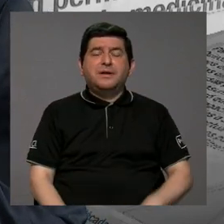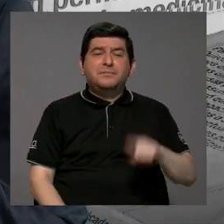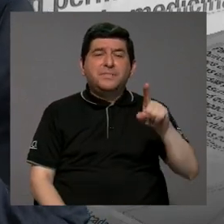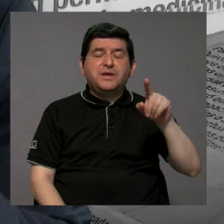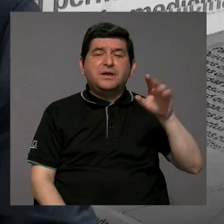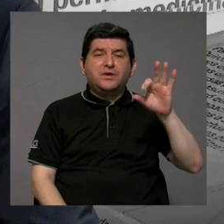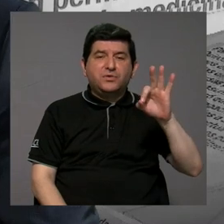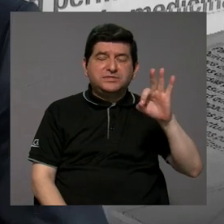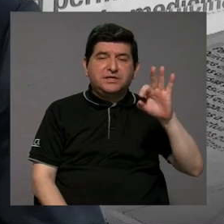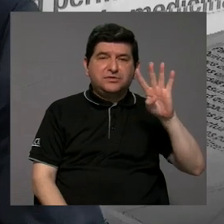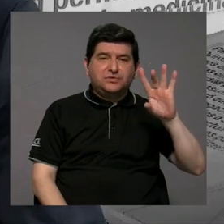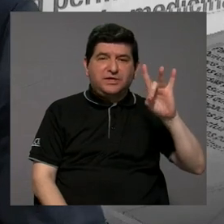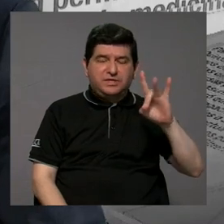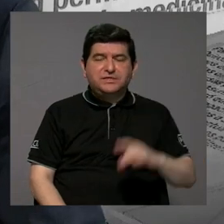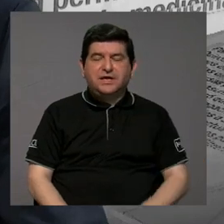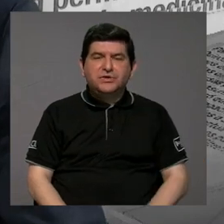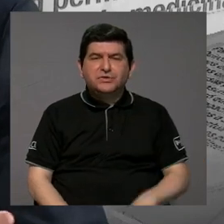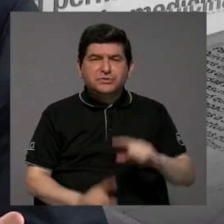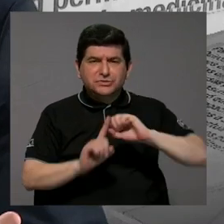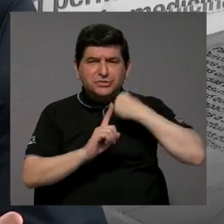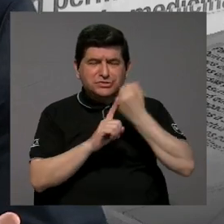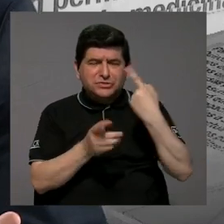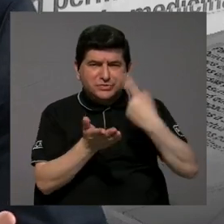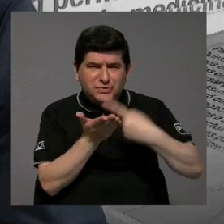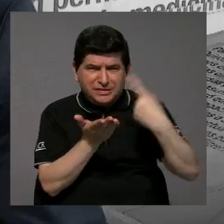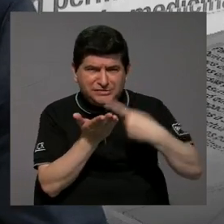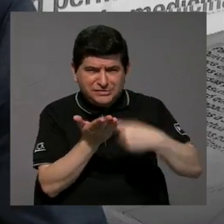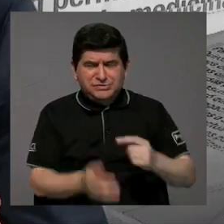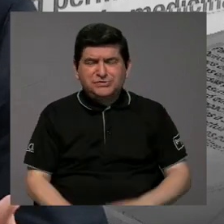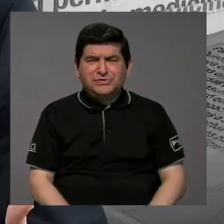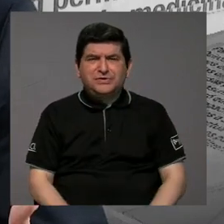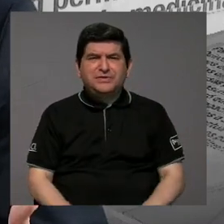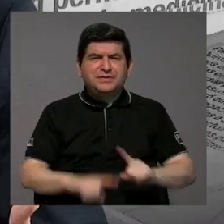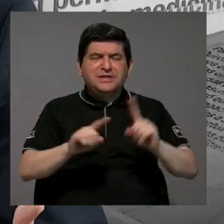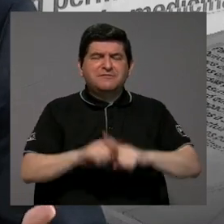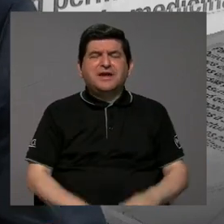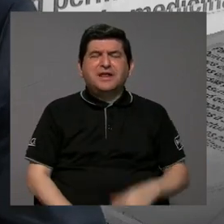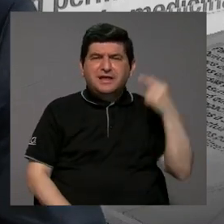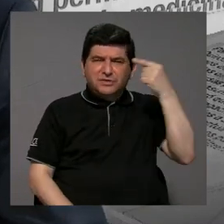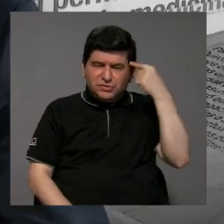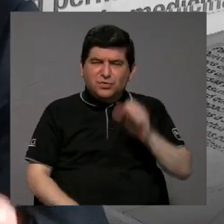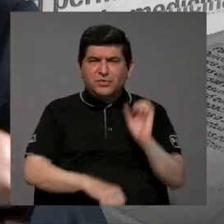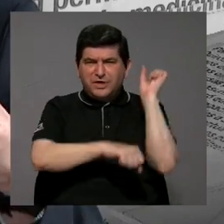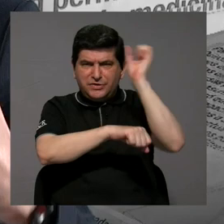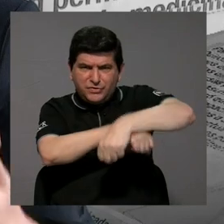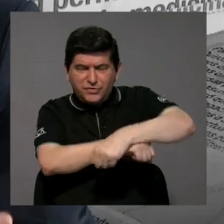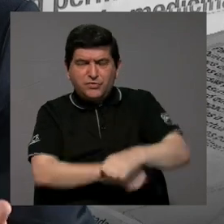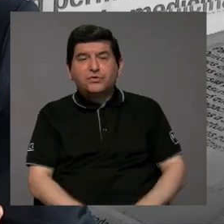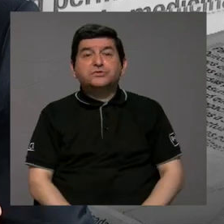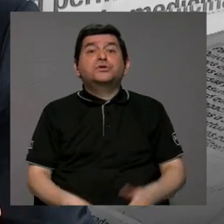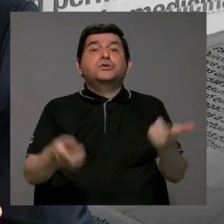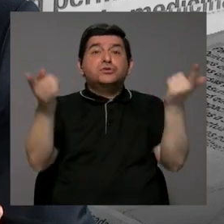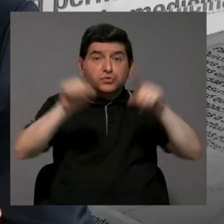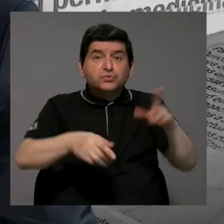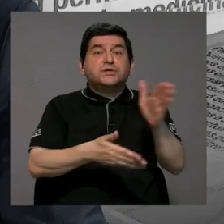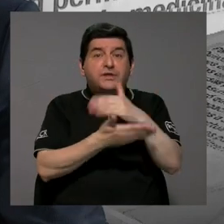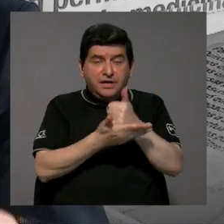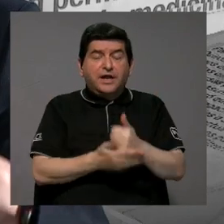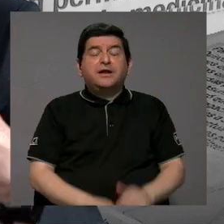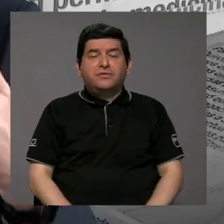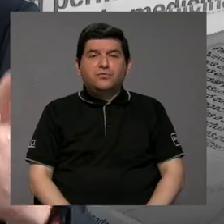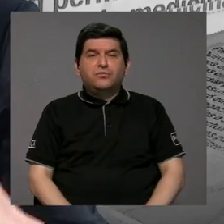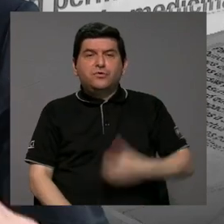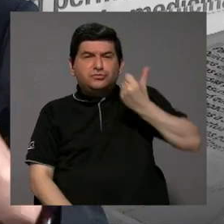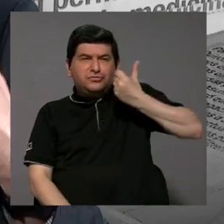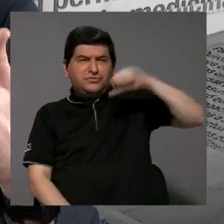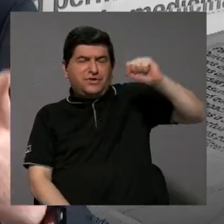1948, muy conflictivo políticamente, con múltiples intentos de golpes de Estado, con golpes de Estado que ocurrieron,